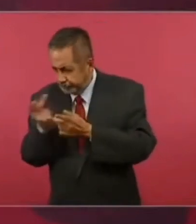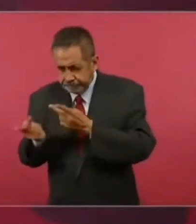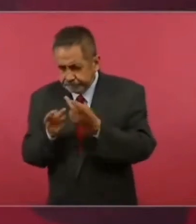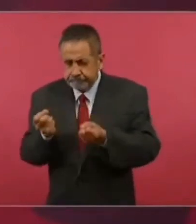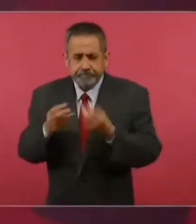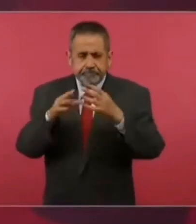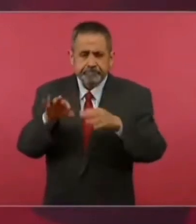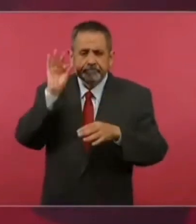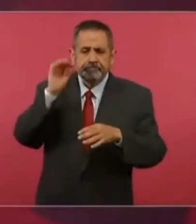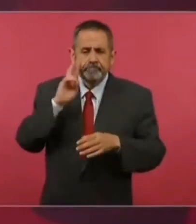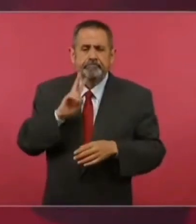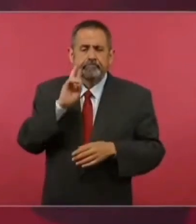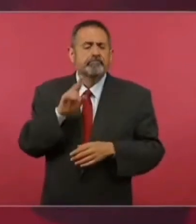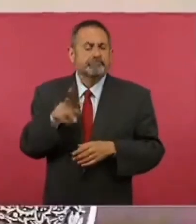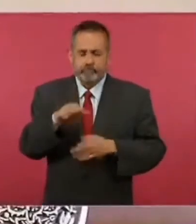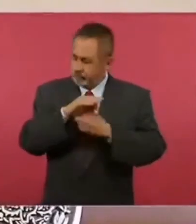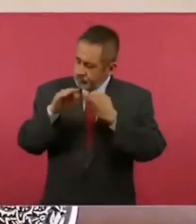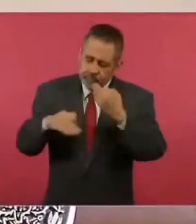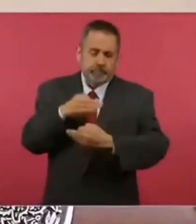todo el gobierno